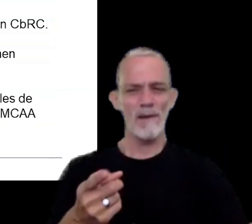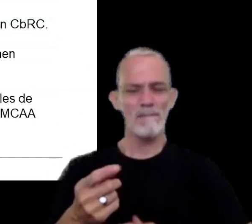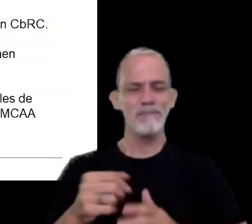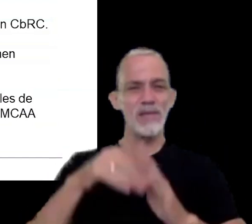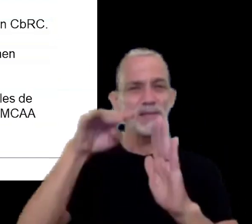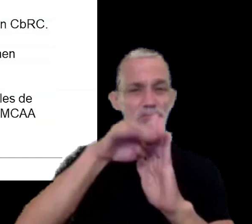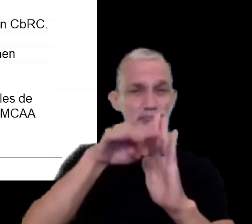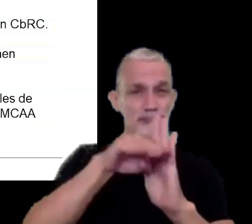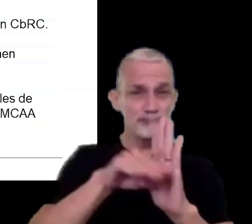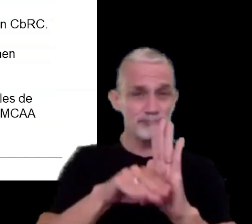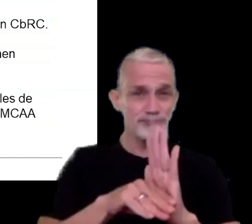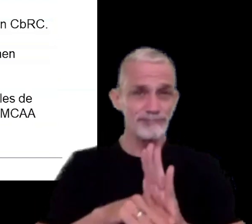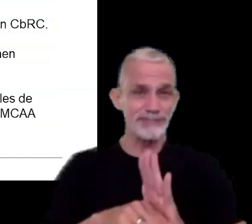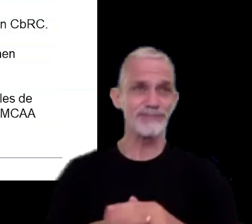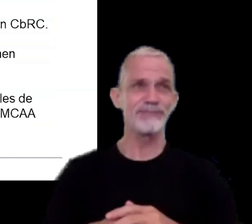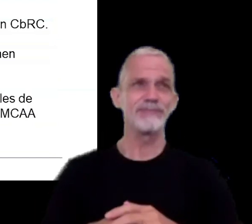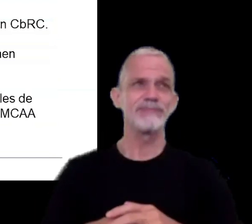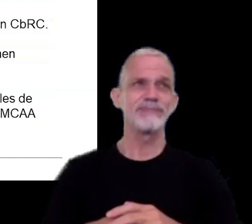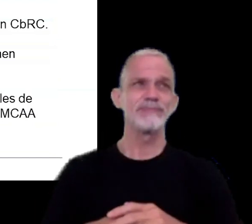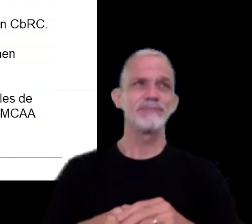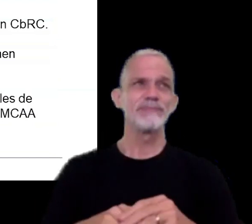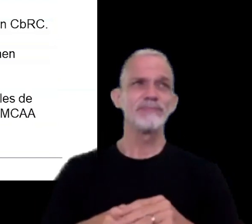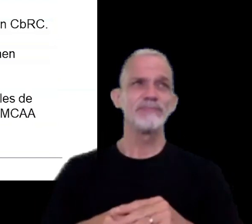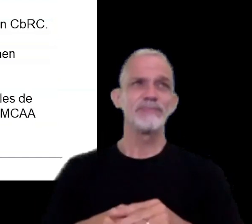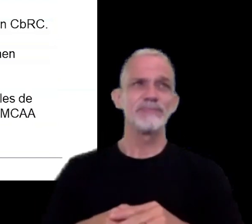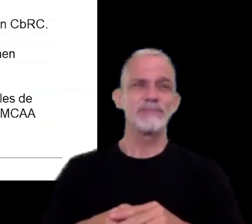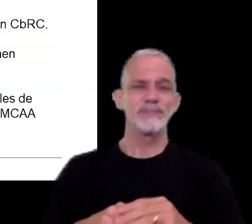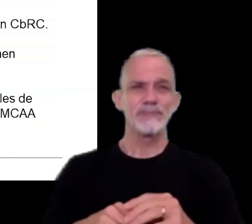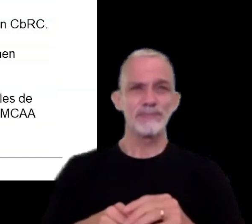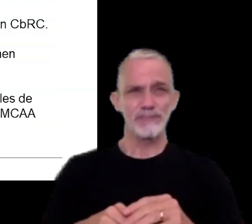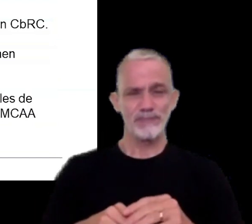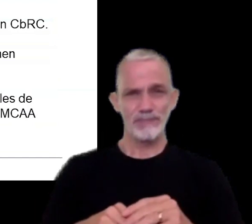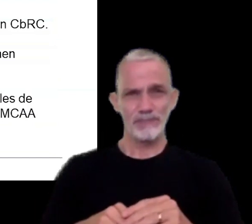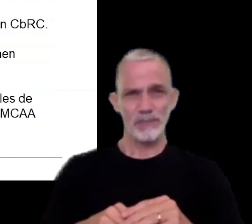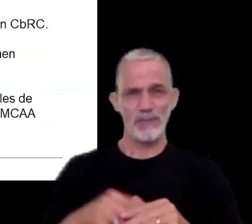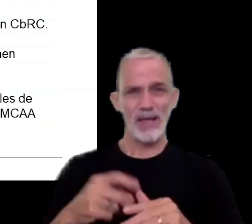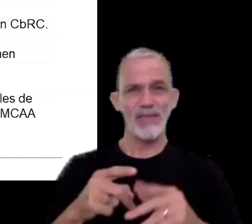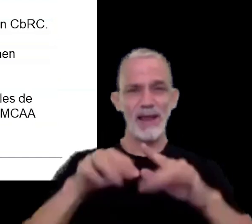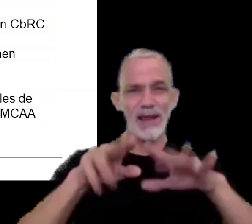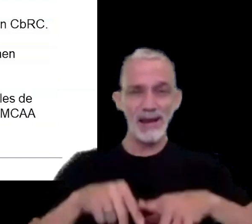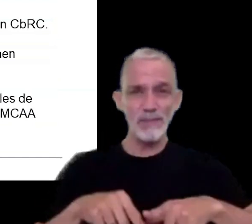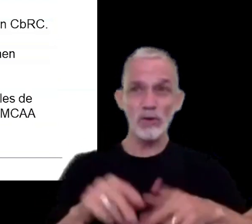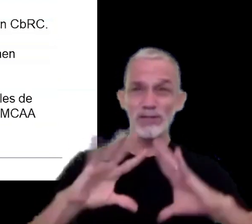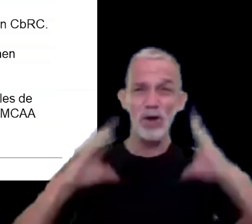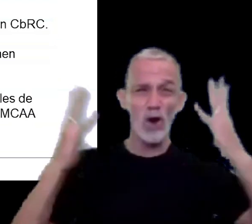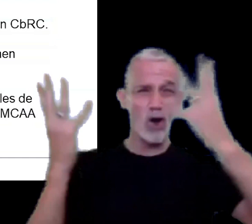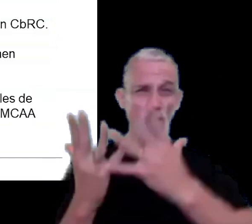o la la aplicación de este reporte en el mundo